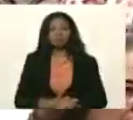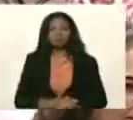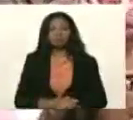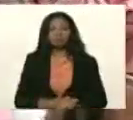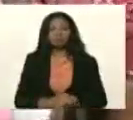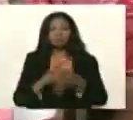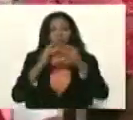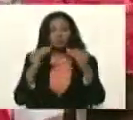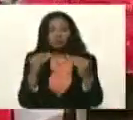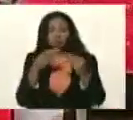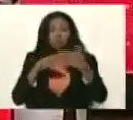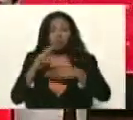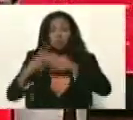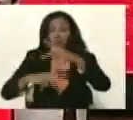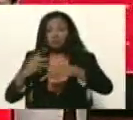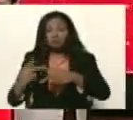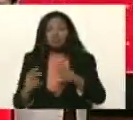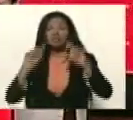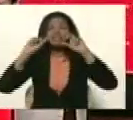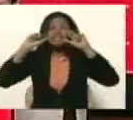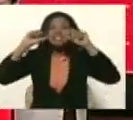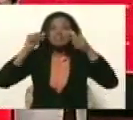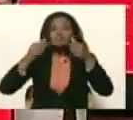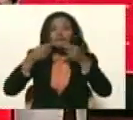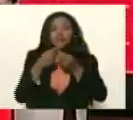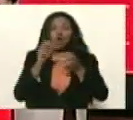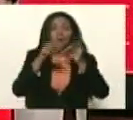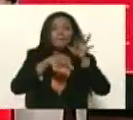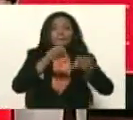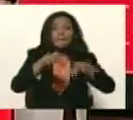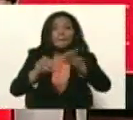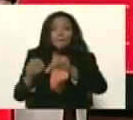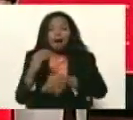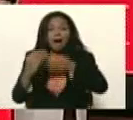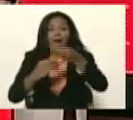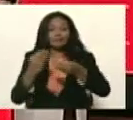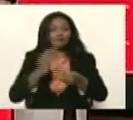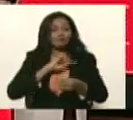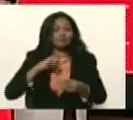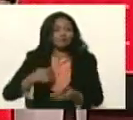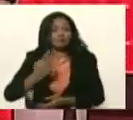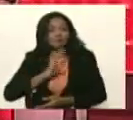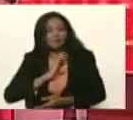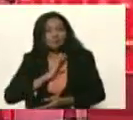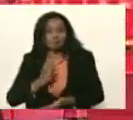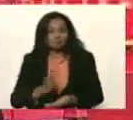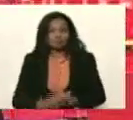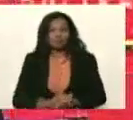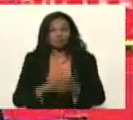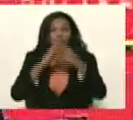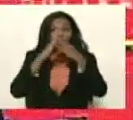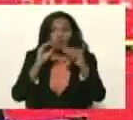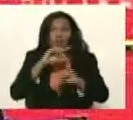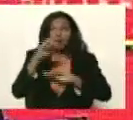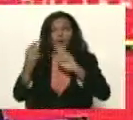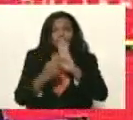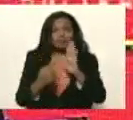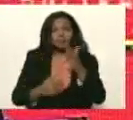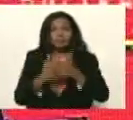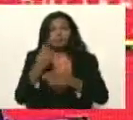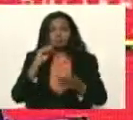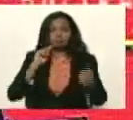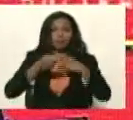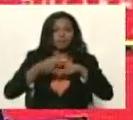si vamos a producir maíz toda la semilla de maíz hecha por nosotros toda es más